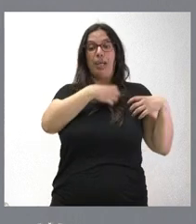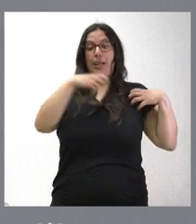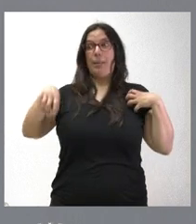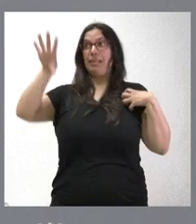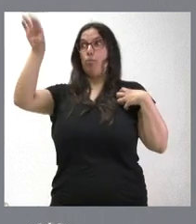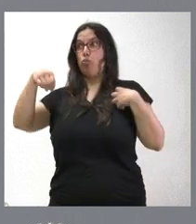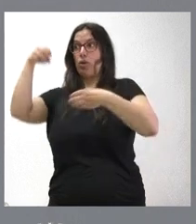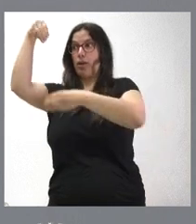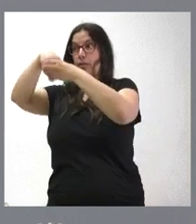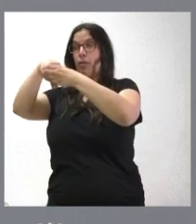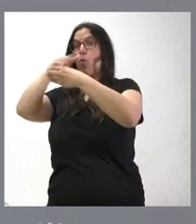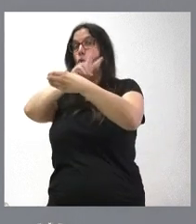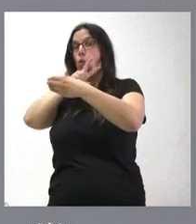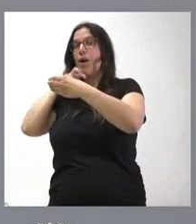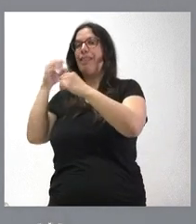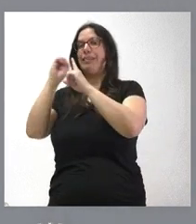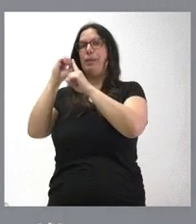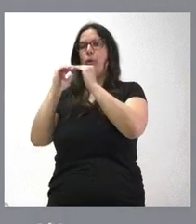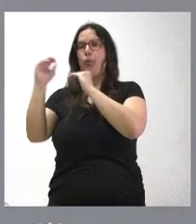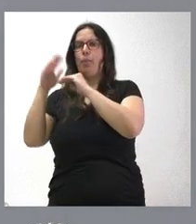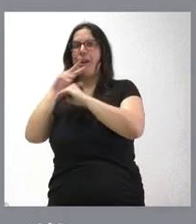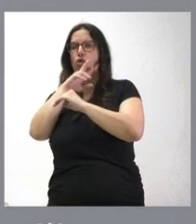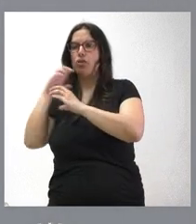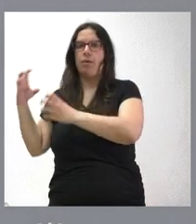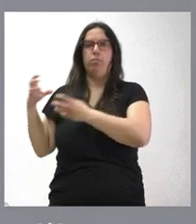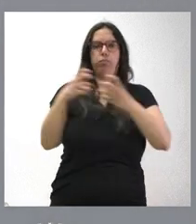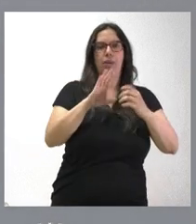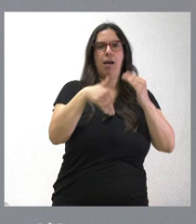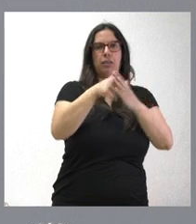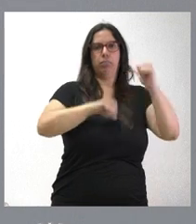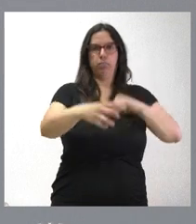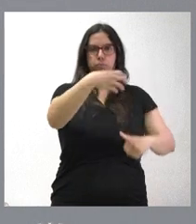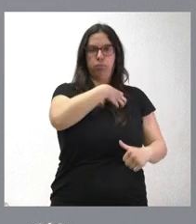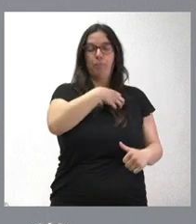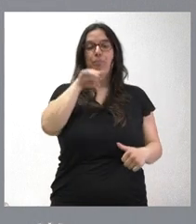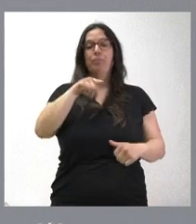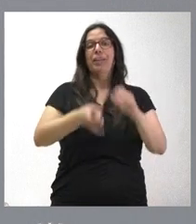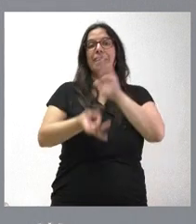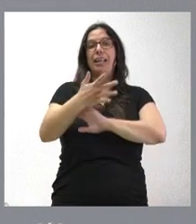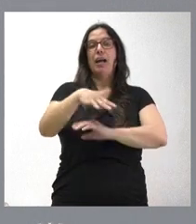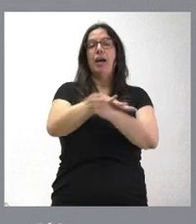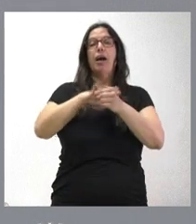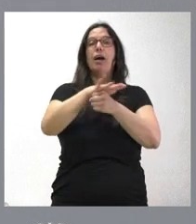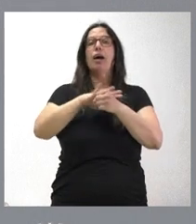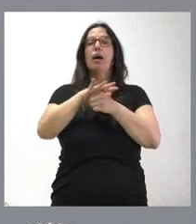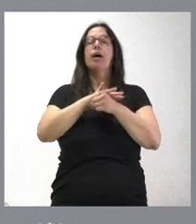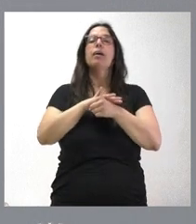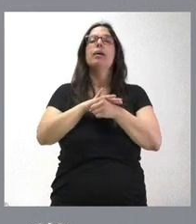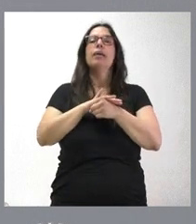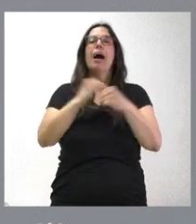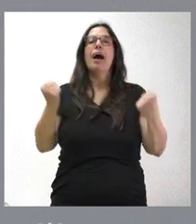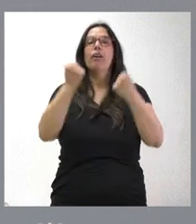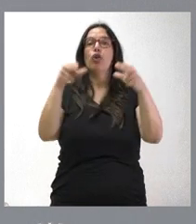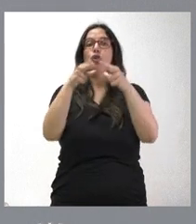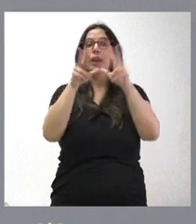a temperatura estable. Se crea una nueva zona de acción social, en este caso en Arroyo de la Encomienda, en Valladolid, como consecuencia de que